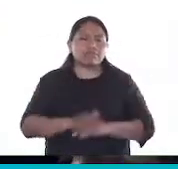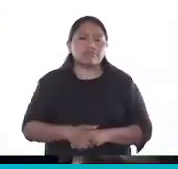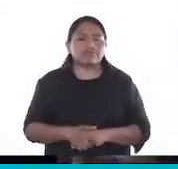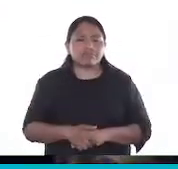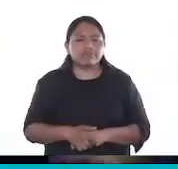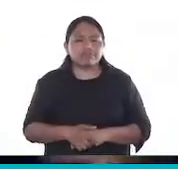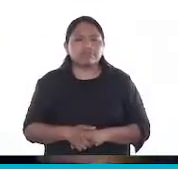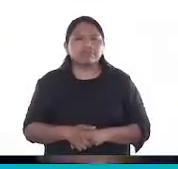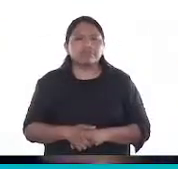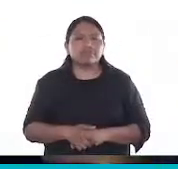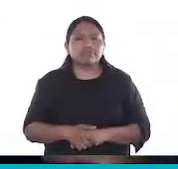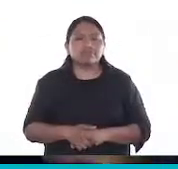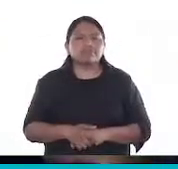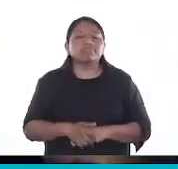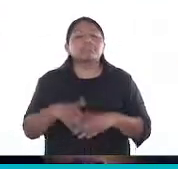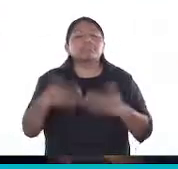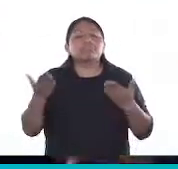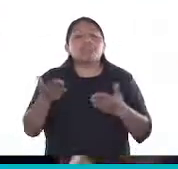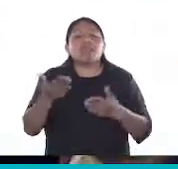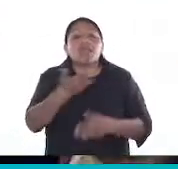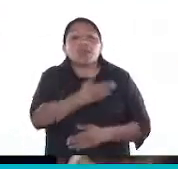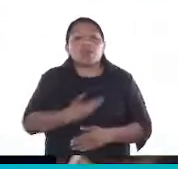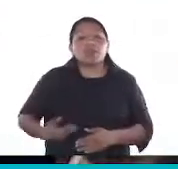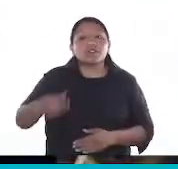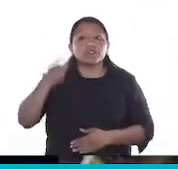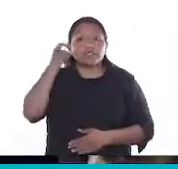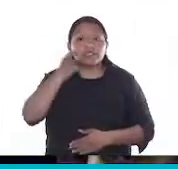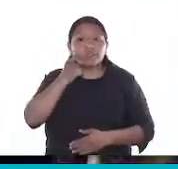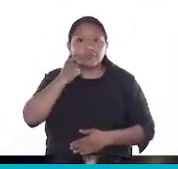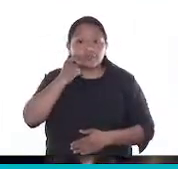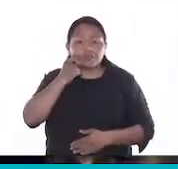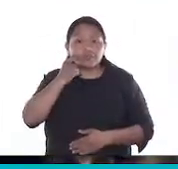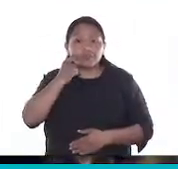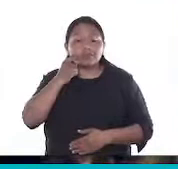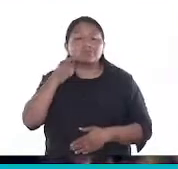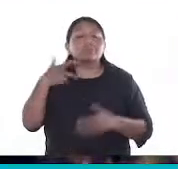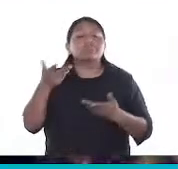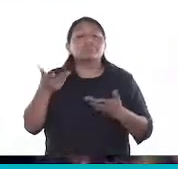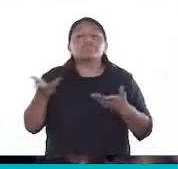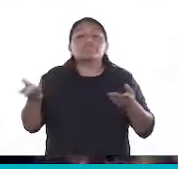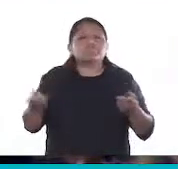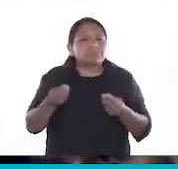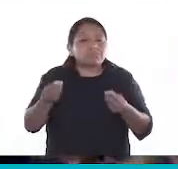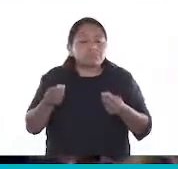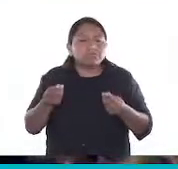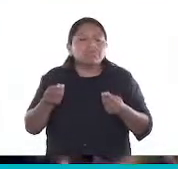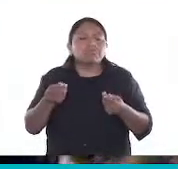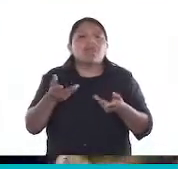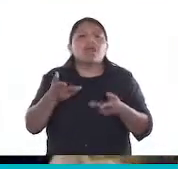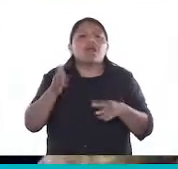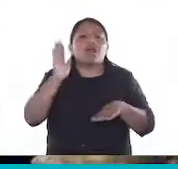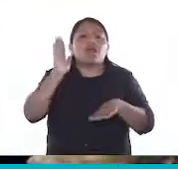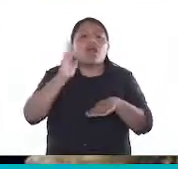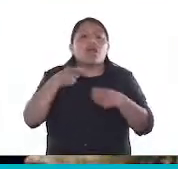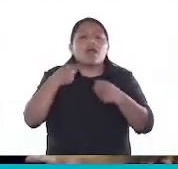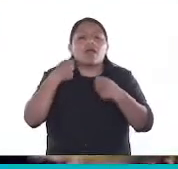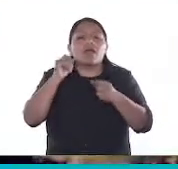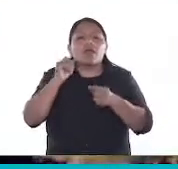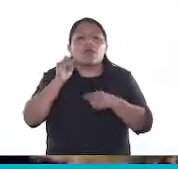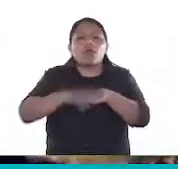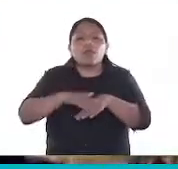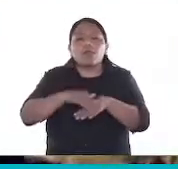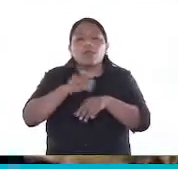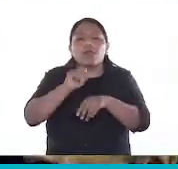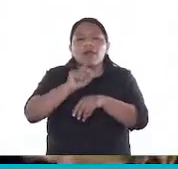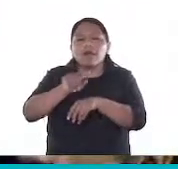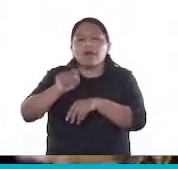Y el gobierno de Kicillof también tiene una tendencia a echar culpas, y en este caso